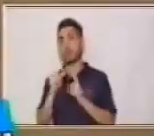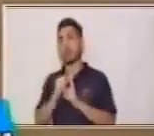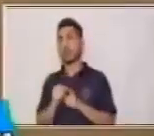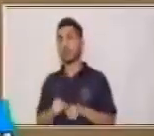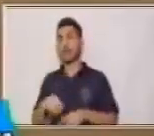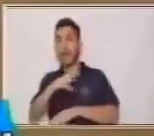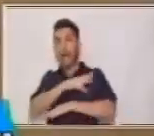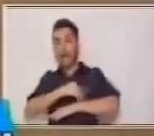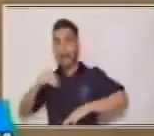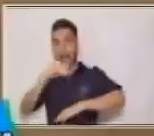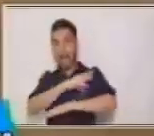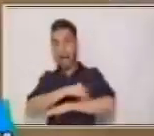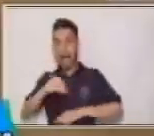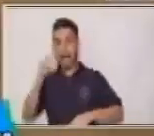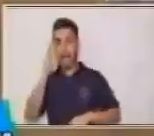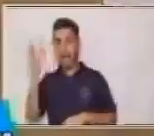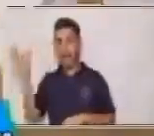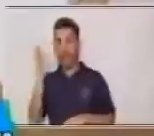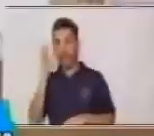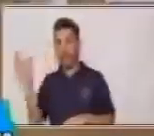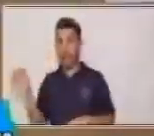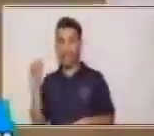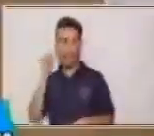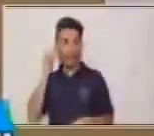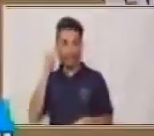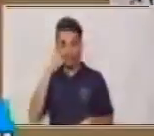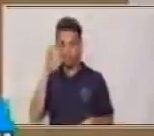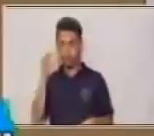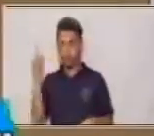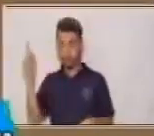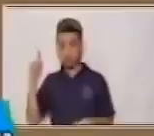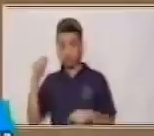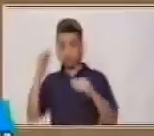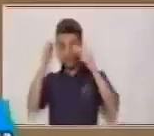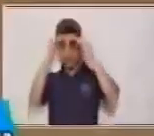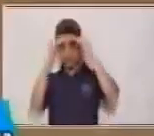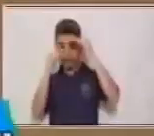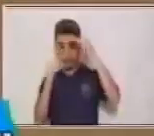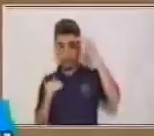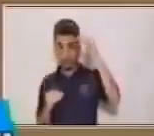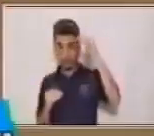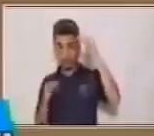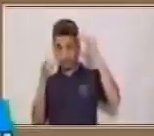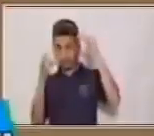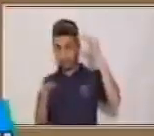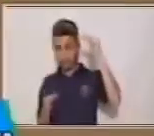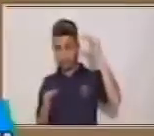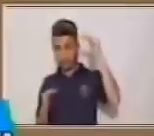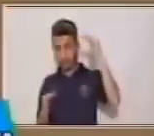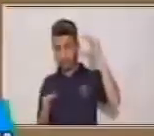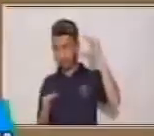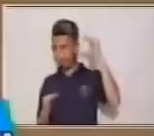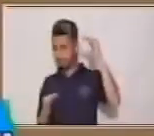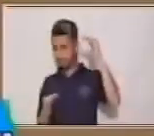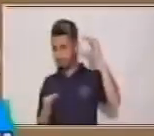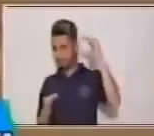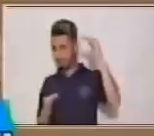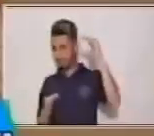Gato. Ese era el orden. ¿Están seguros? No.